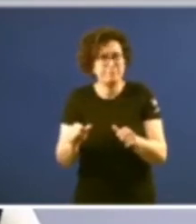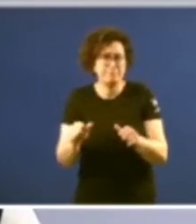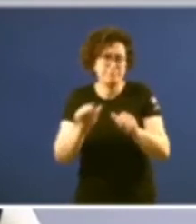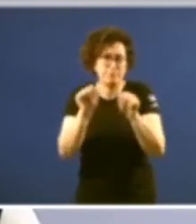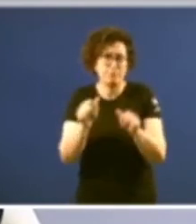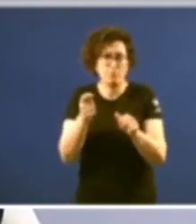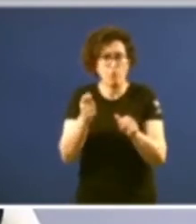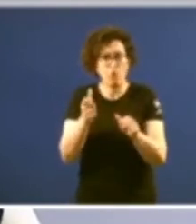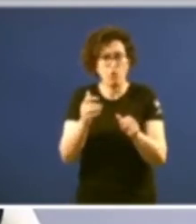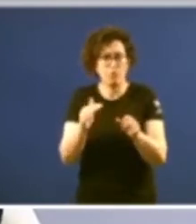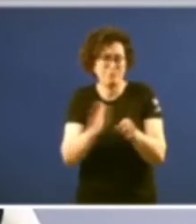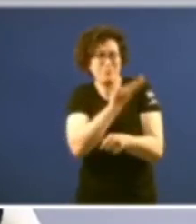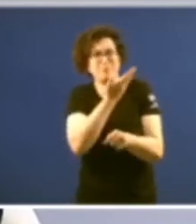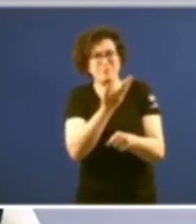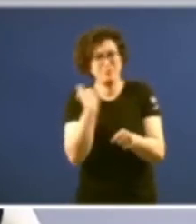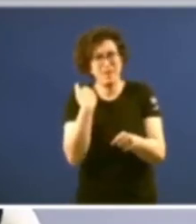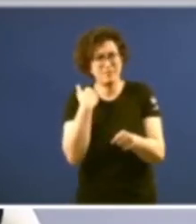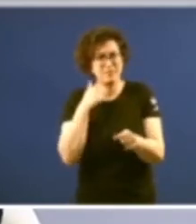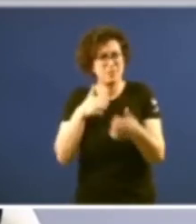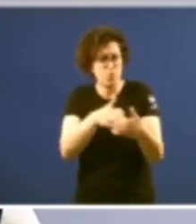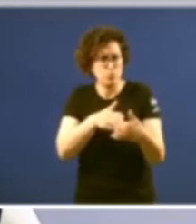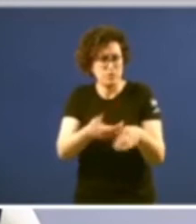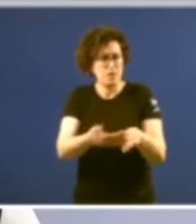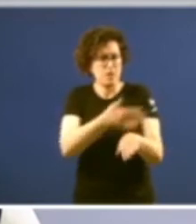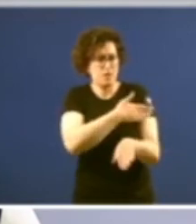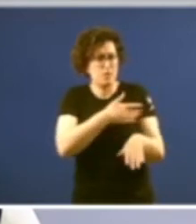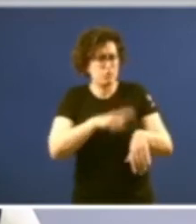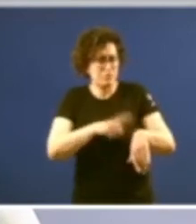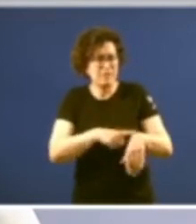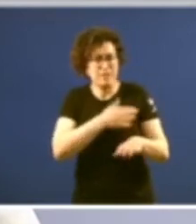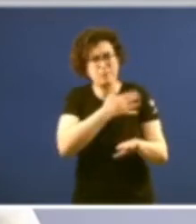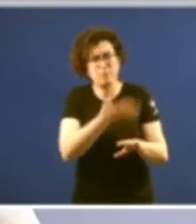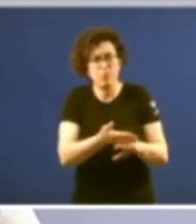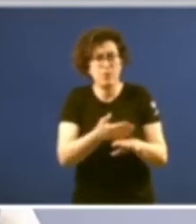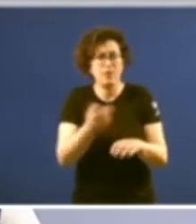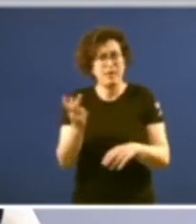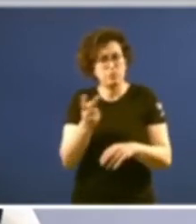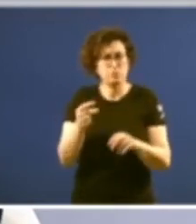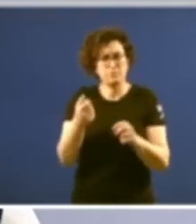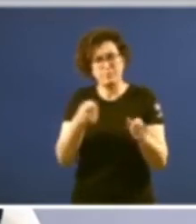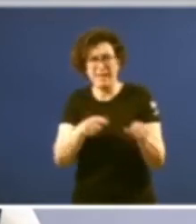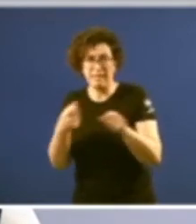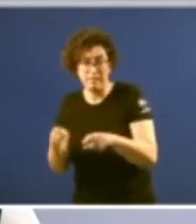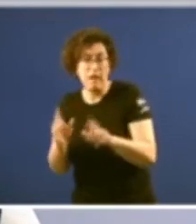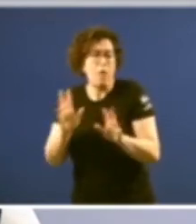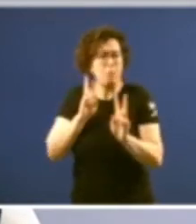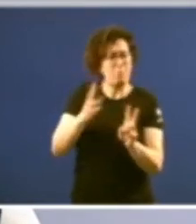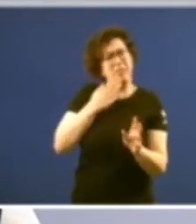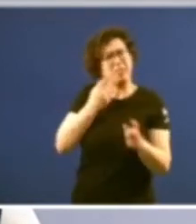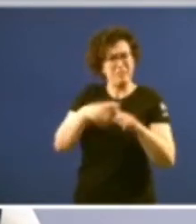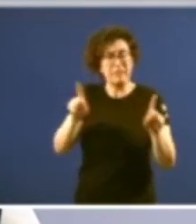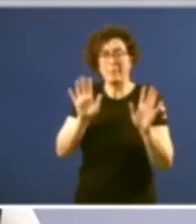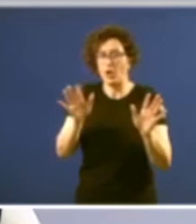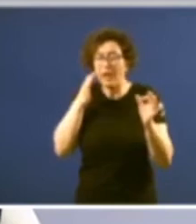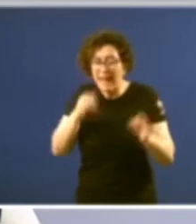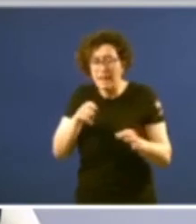demoler ou derribar o que se ven construindo durante moitísimo tempo unha é similar a outra en da que parezan diferentes creo que